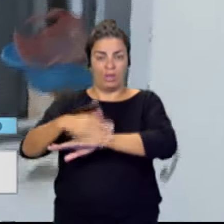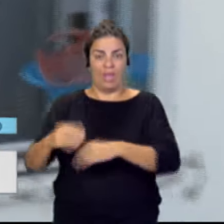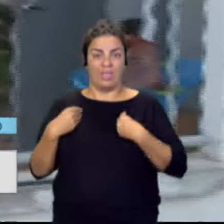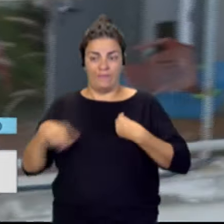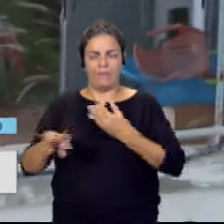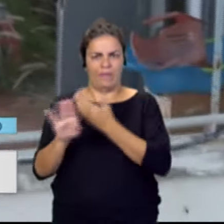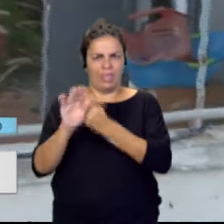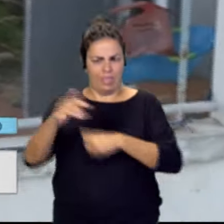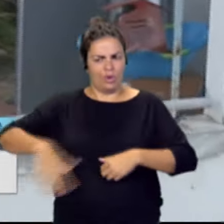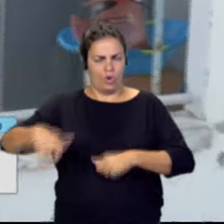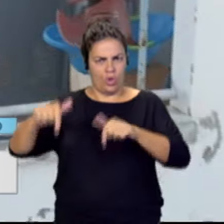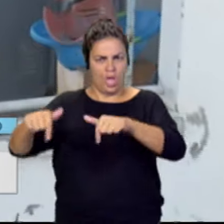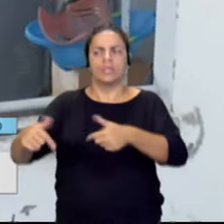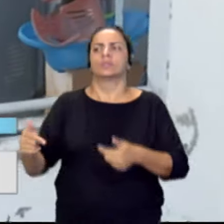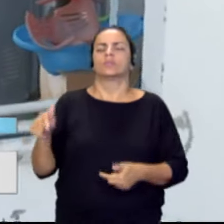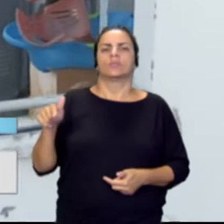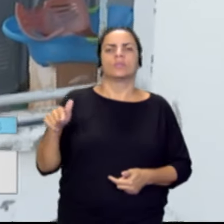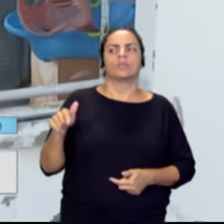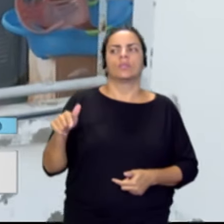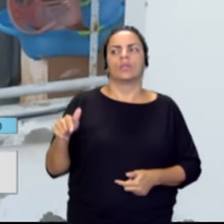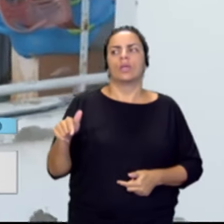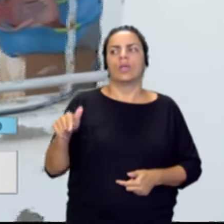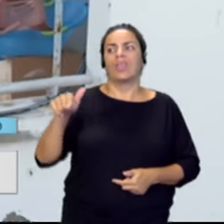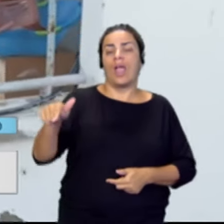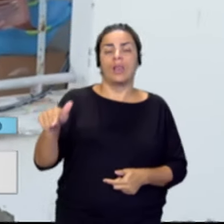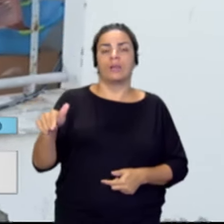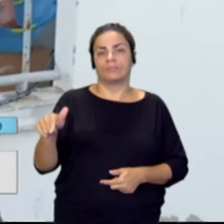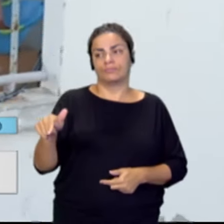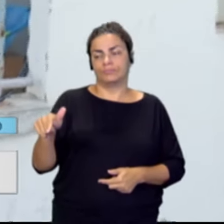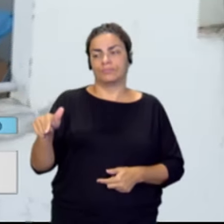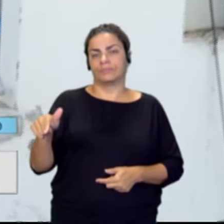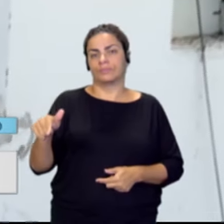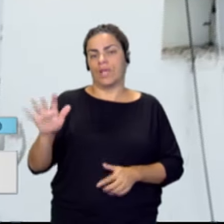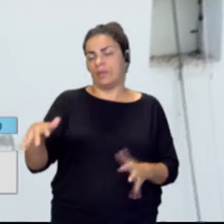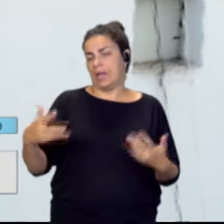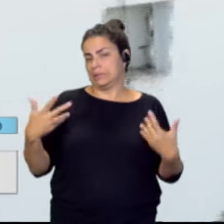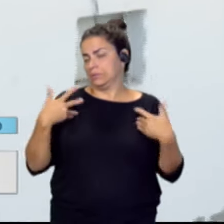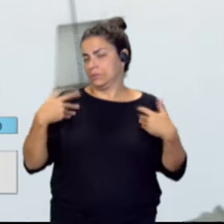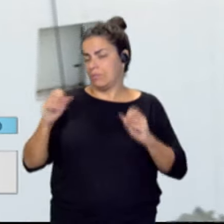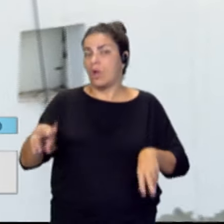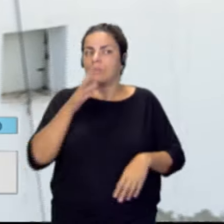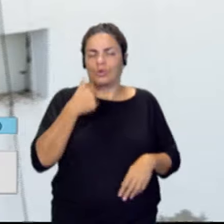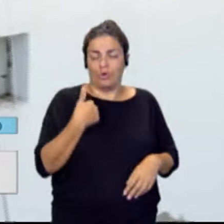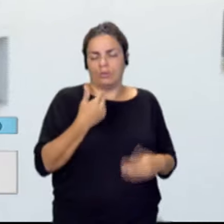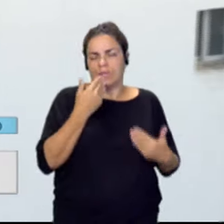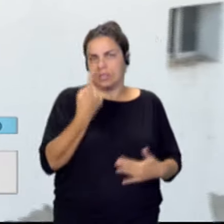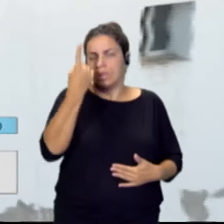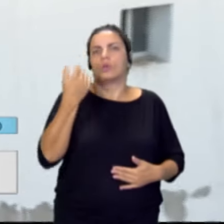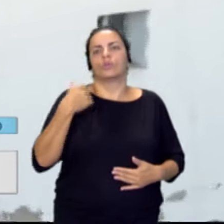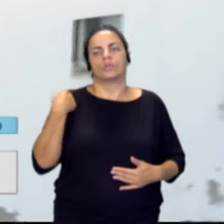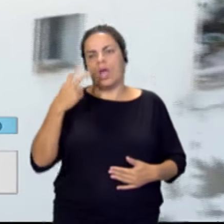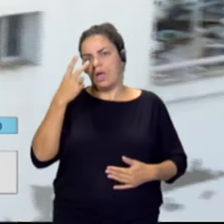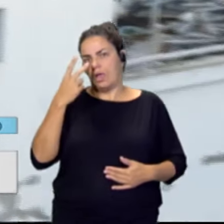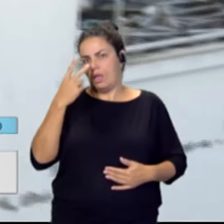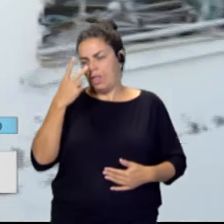vecino de aquí y es el que está viviendo más. Porque yo, gracias a Dios, llevo dos años viviendo en un edificio